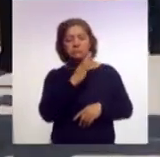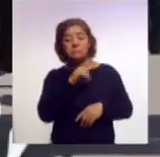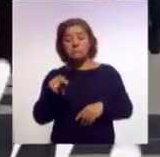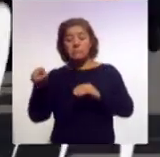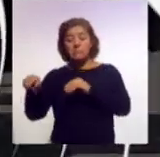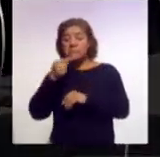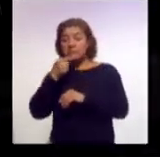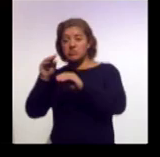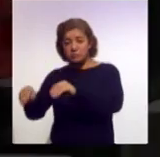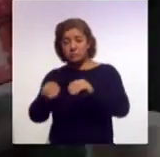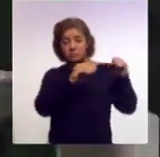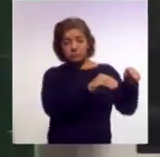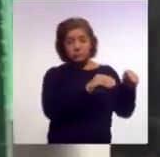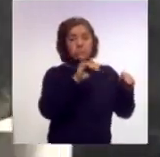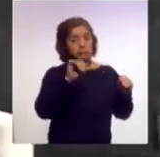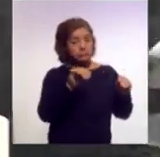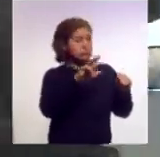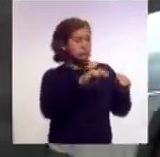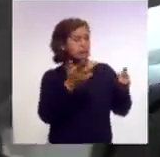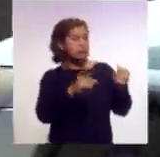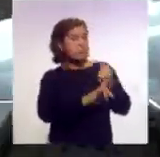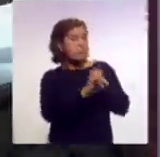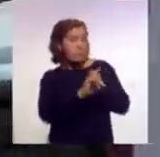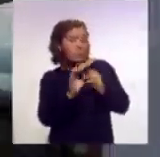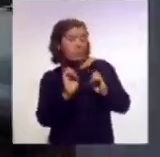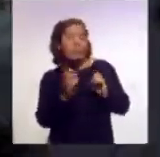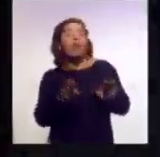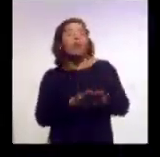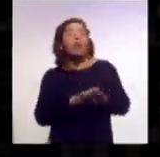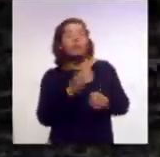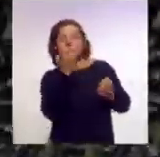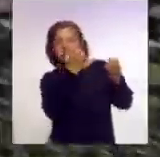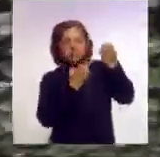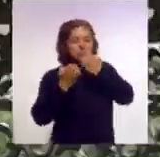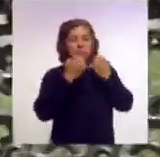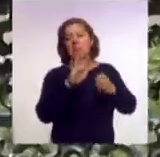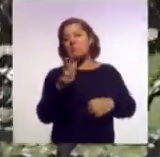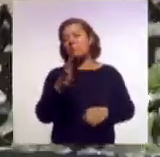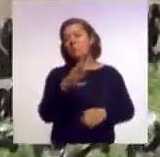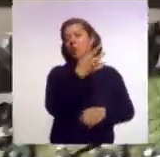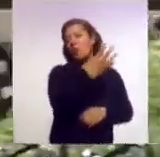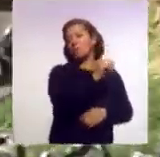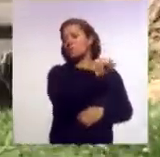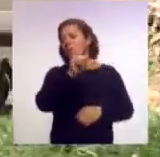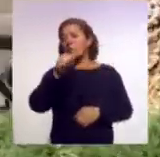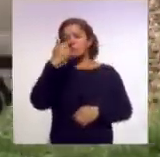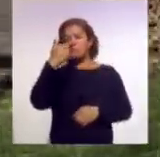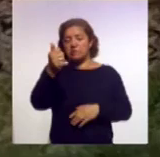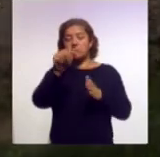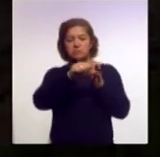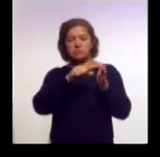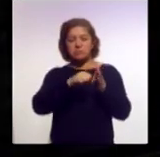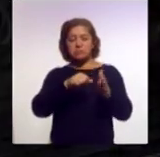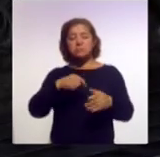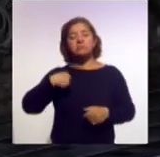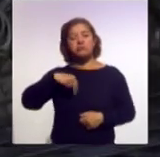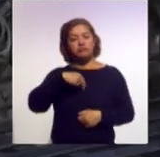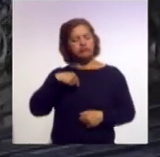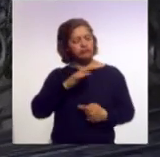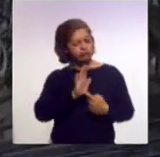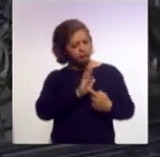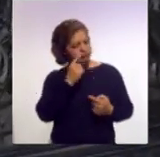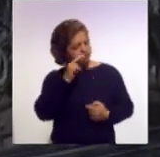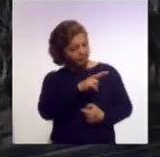Entonces, a través de todos estos mecanismos, en un proceso alrededor de cuatro o seis meses, nosotros comprobamos si una persona